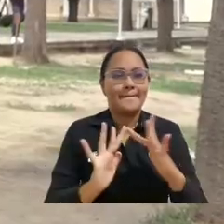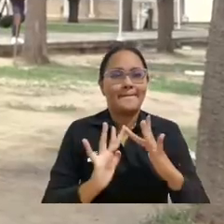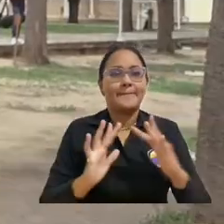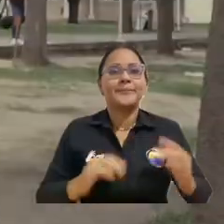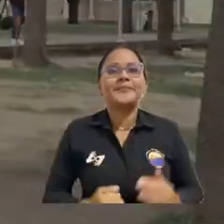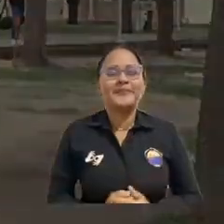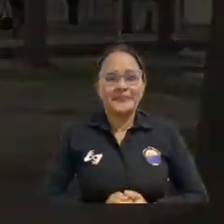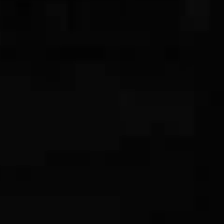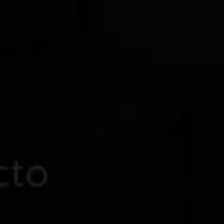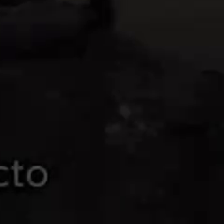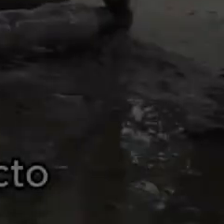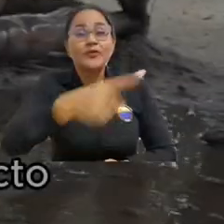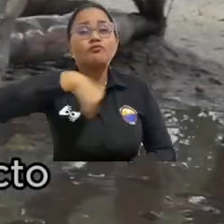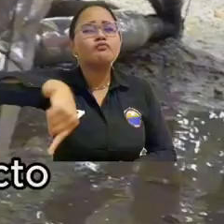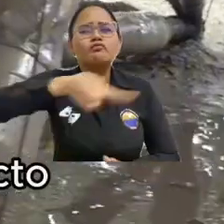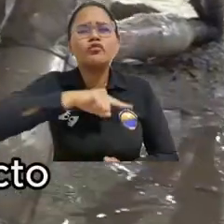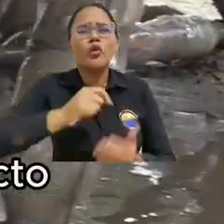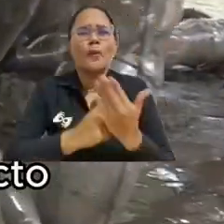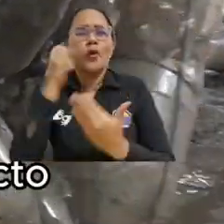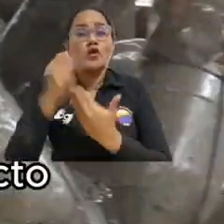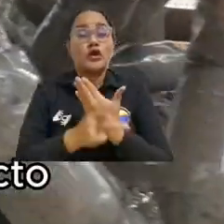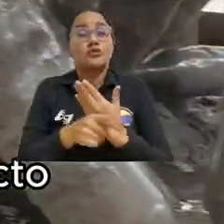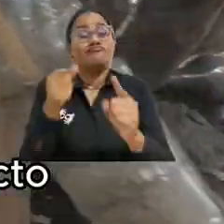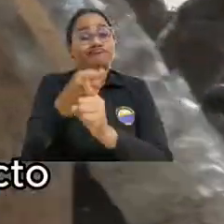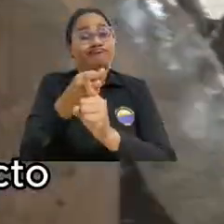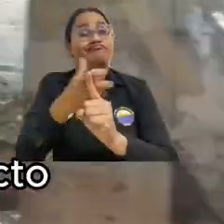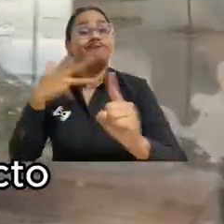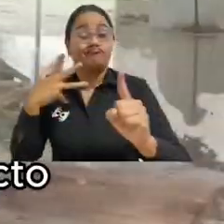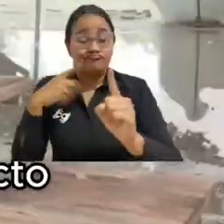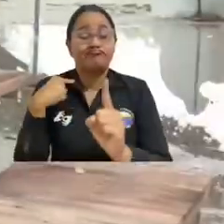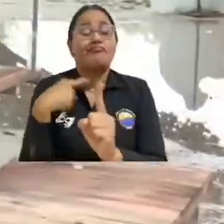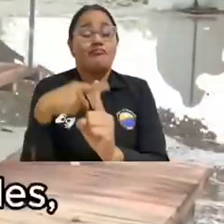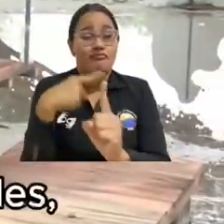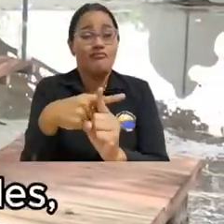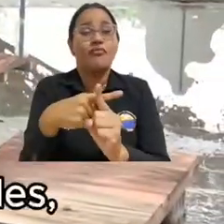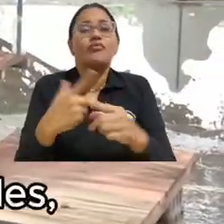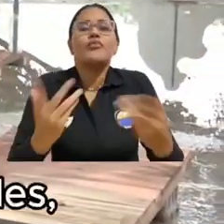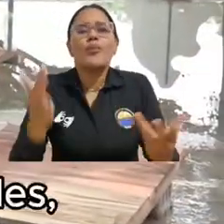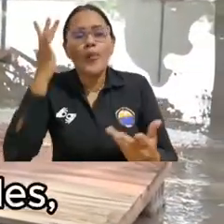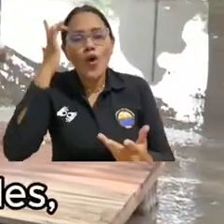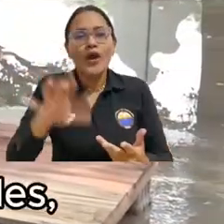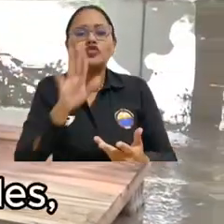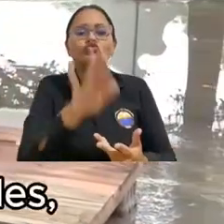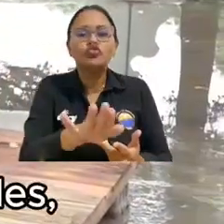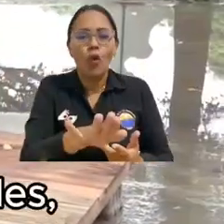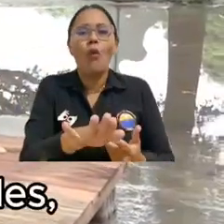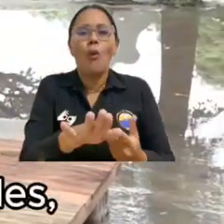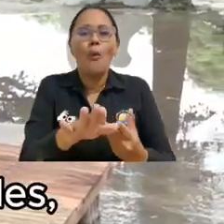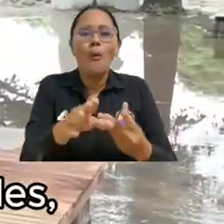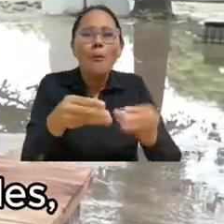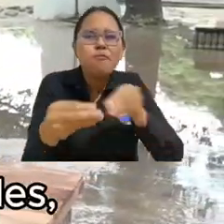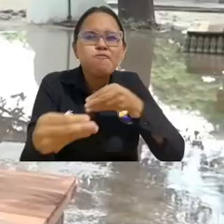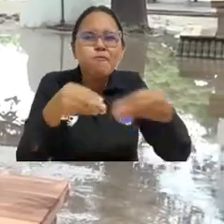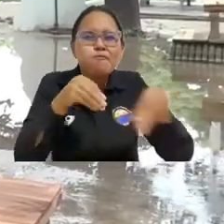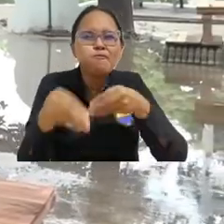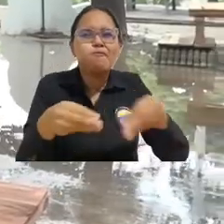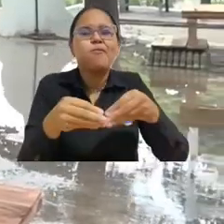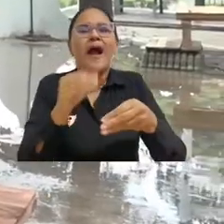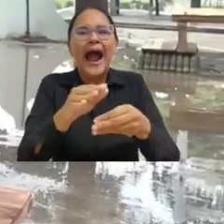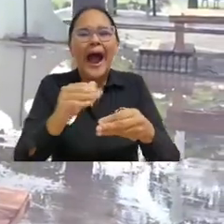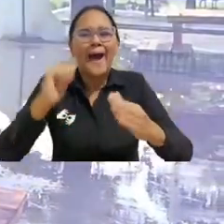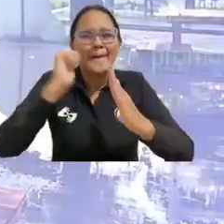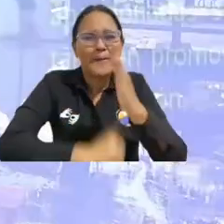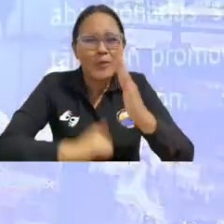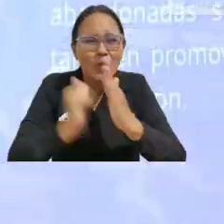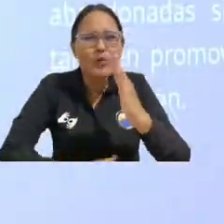¡Eco Cuórum! Nuestro proyecto está acá por el impacto positivo que tiene al momento de utilizar materiales sostenibles, en este